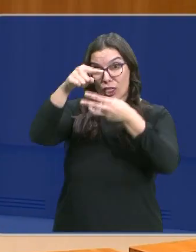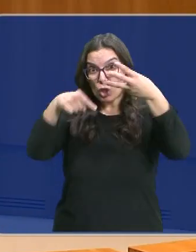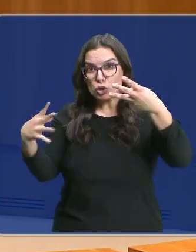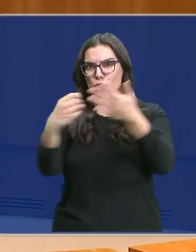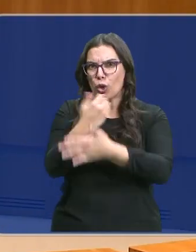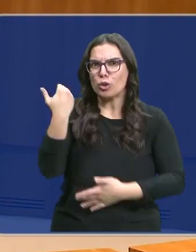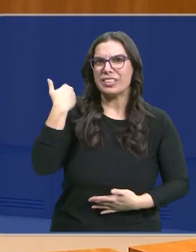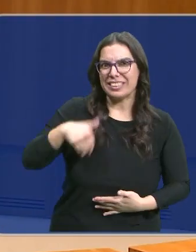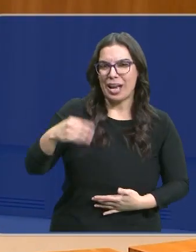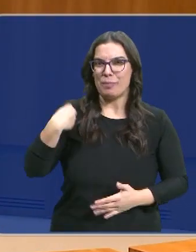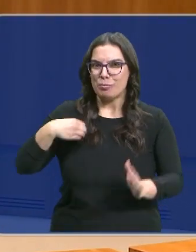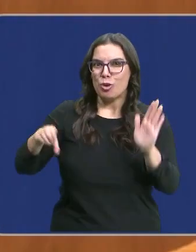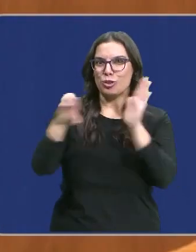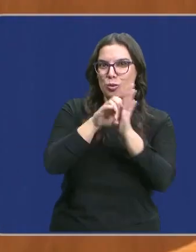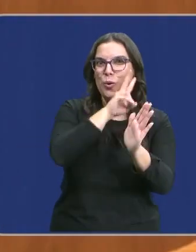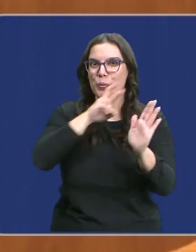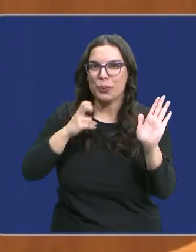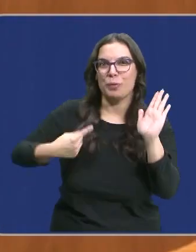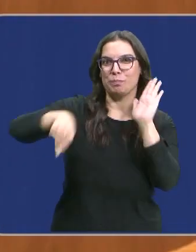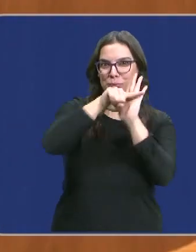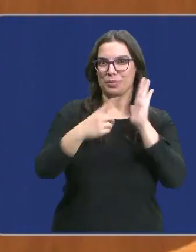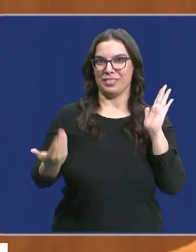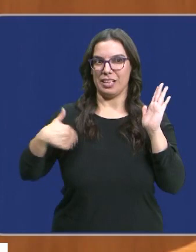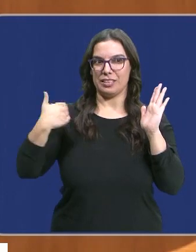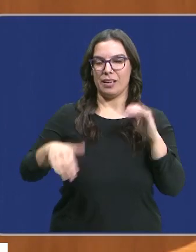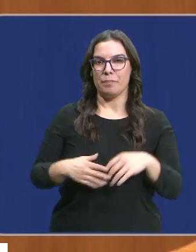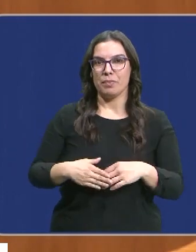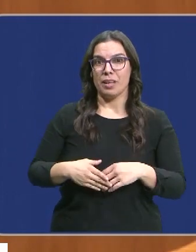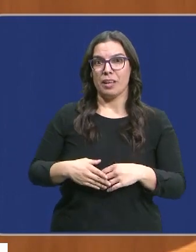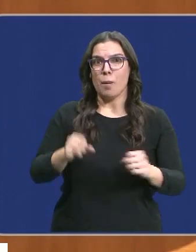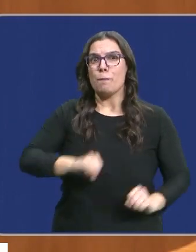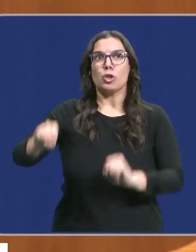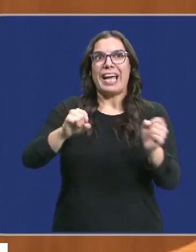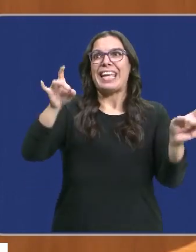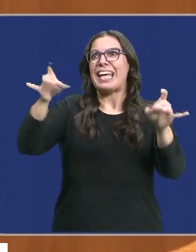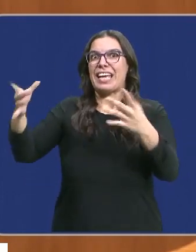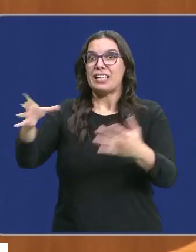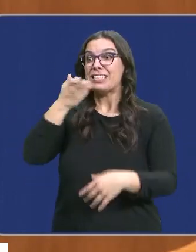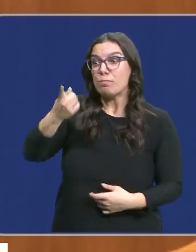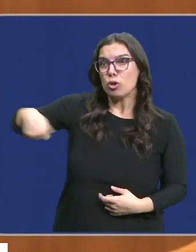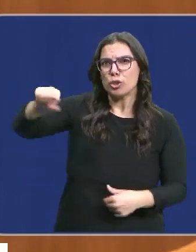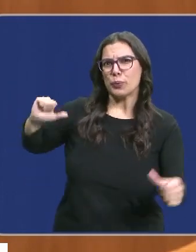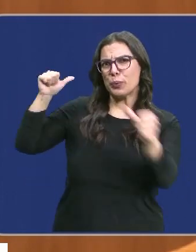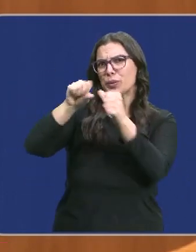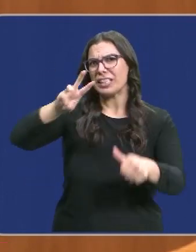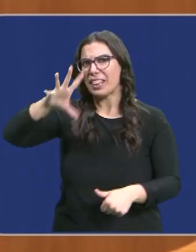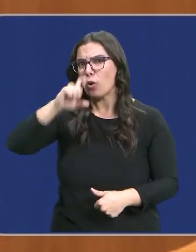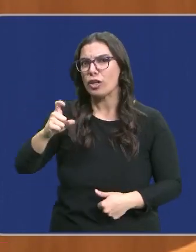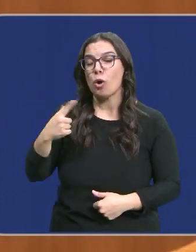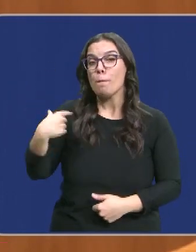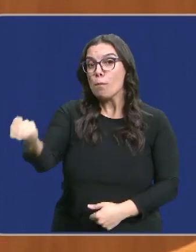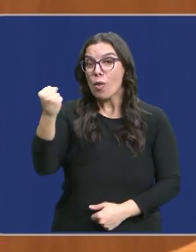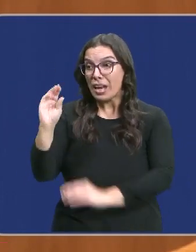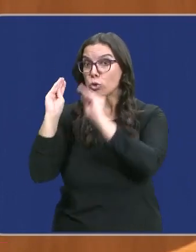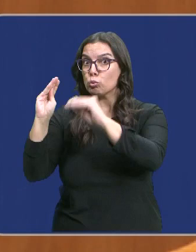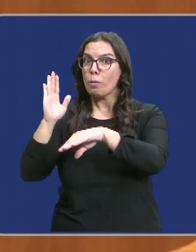ya están blindados por la Constitución. ¿De quién pretenden protegerlos? Si han sido ustedes mismos quienes durante más de 35 años han tenido en su mano